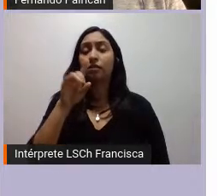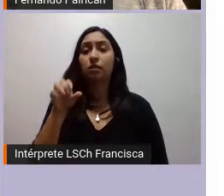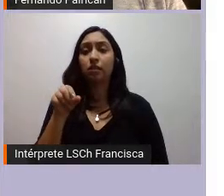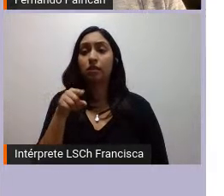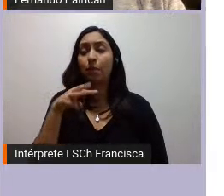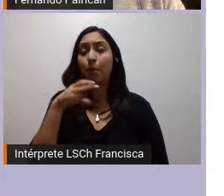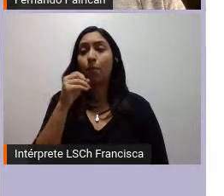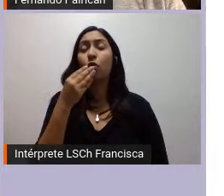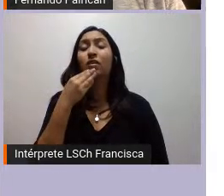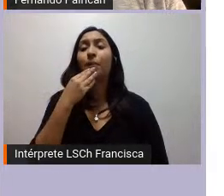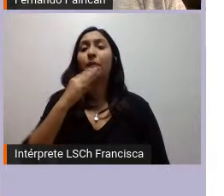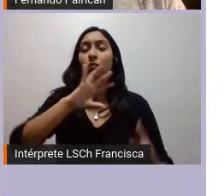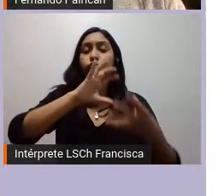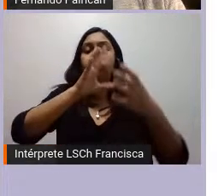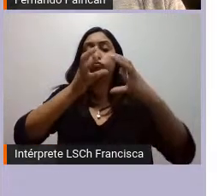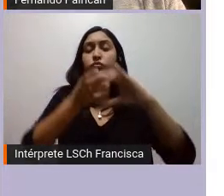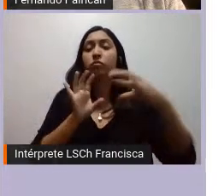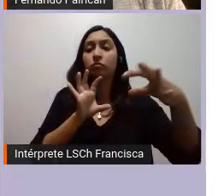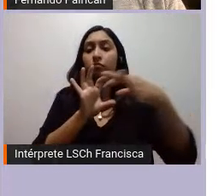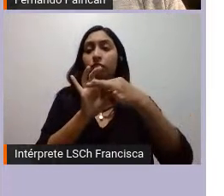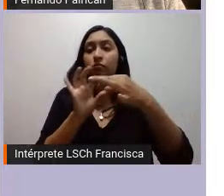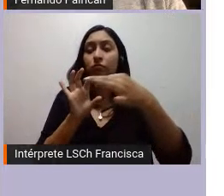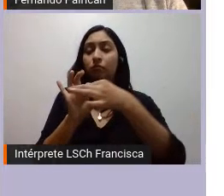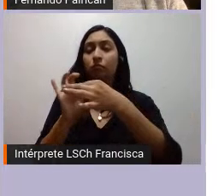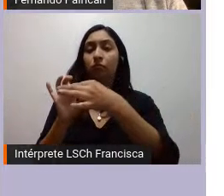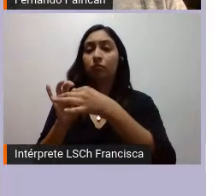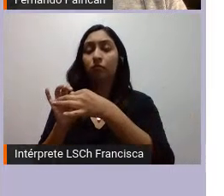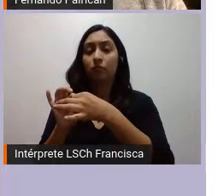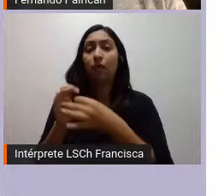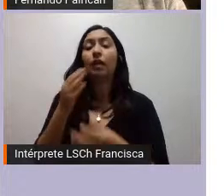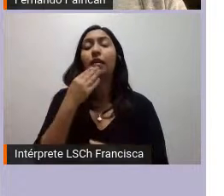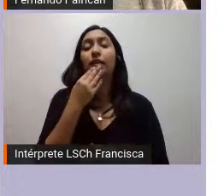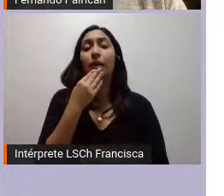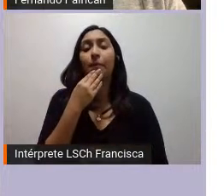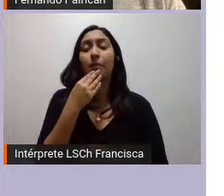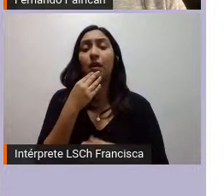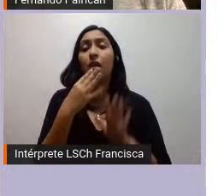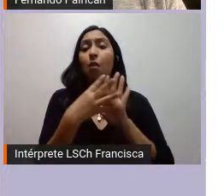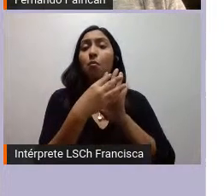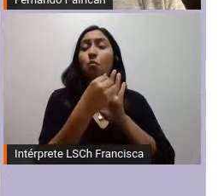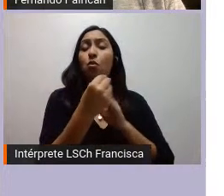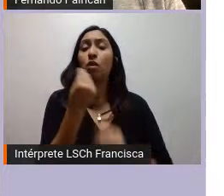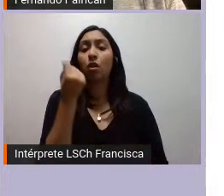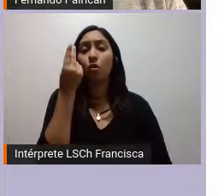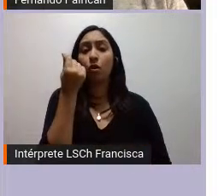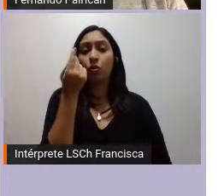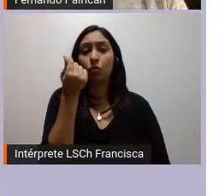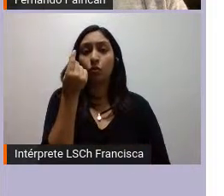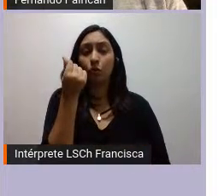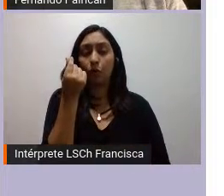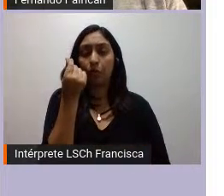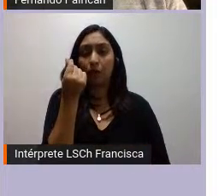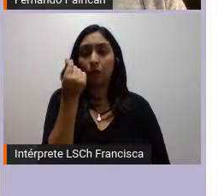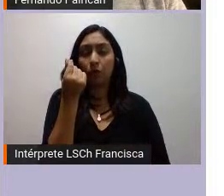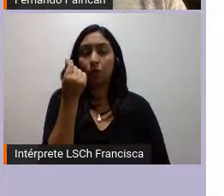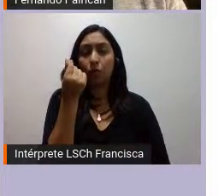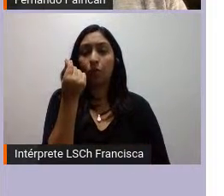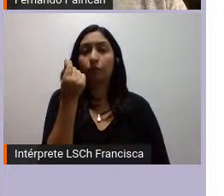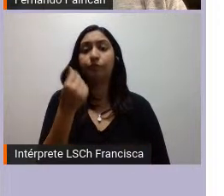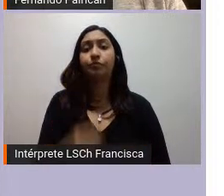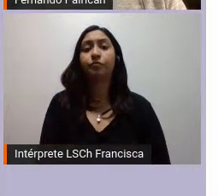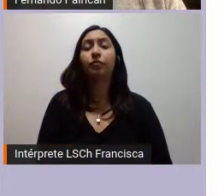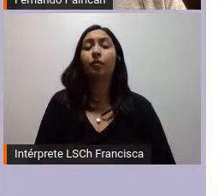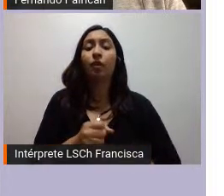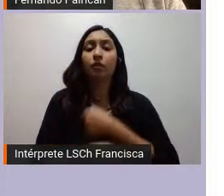un modelo económico que ha generado una desposesión, como lo llama el movimiento indígena. El año 2001,